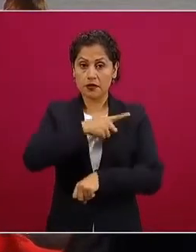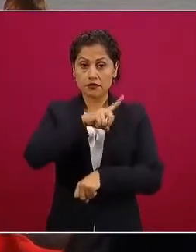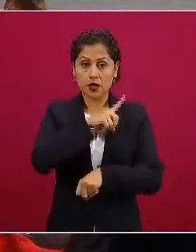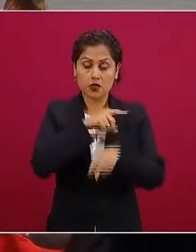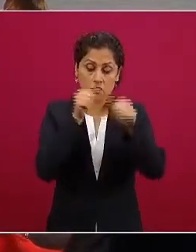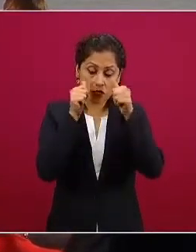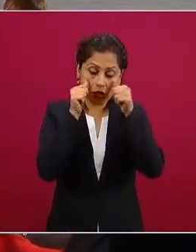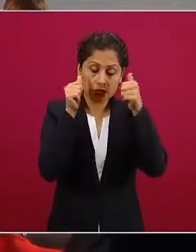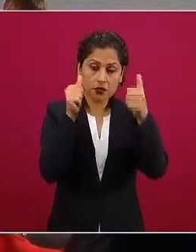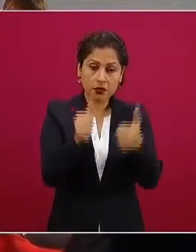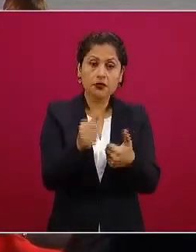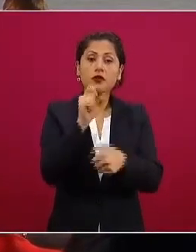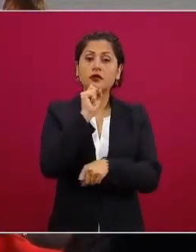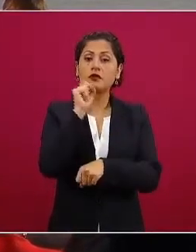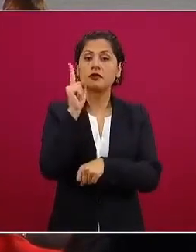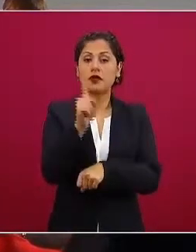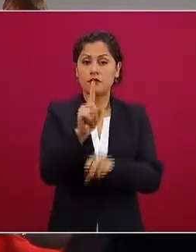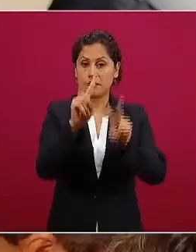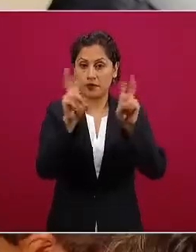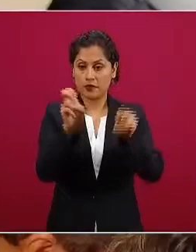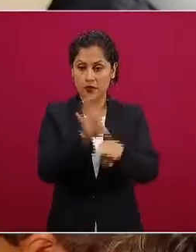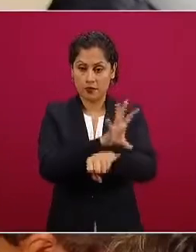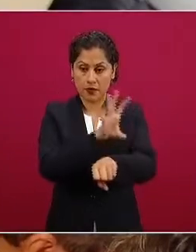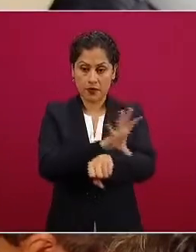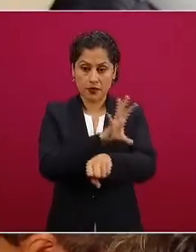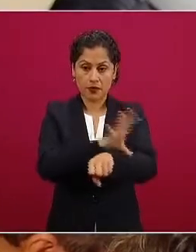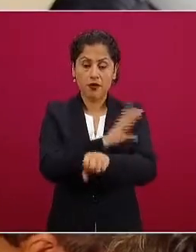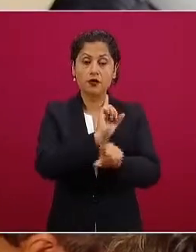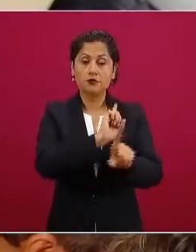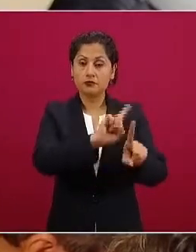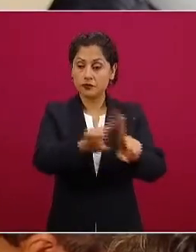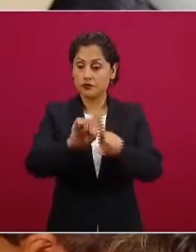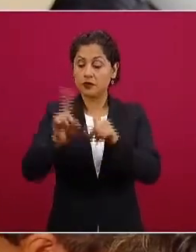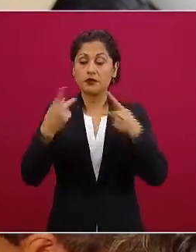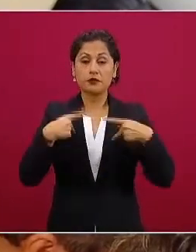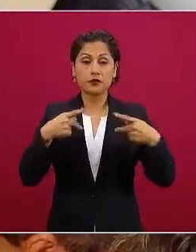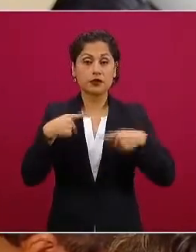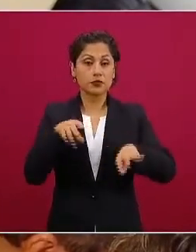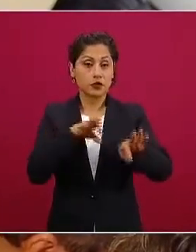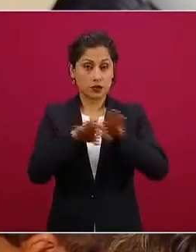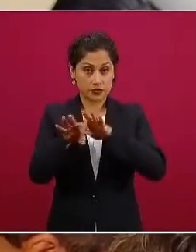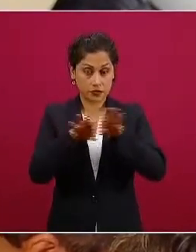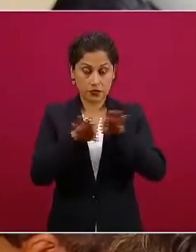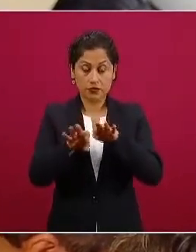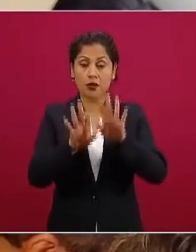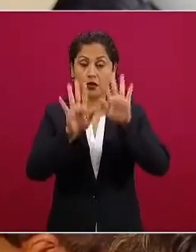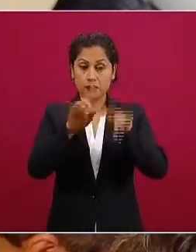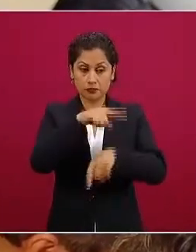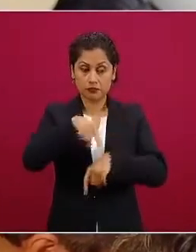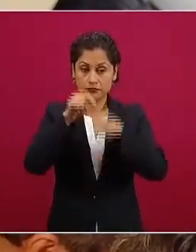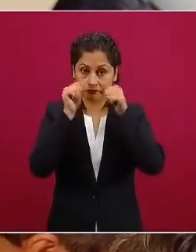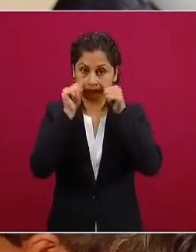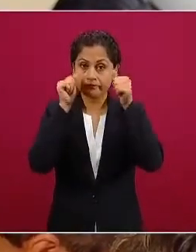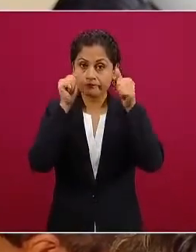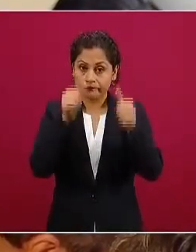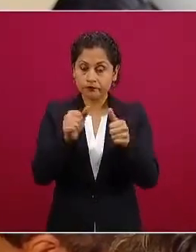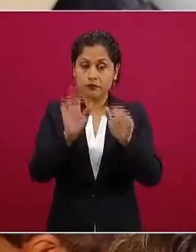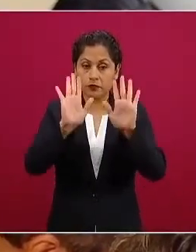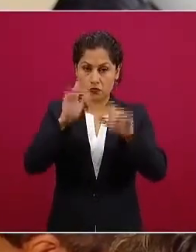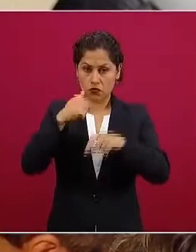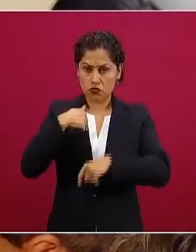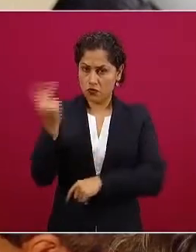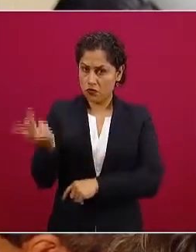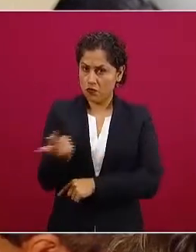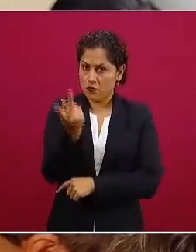energéticos el pulso de los prestadores de servicio yo quisiera preguntarle si es viable o precedente